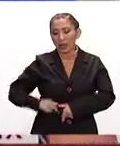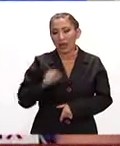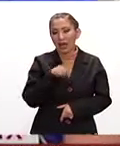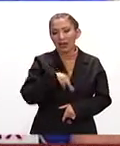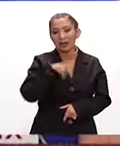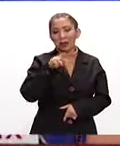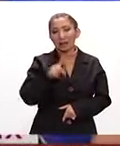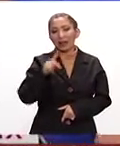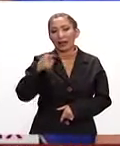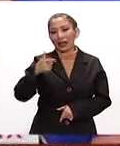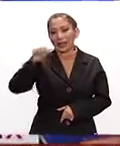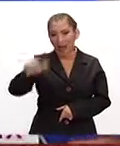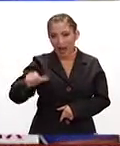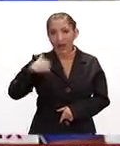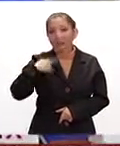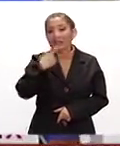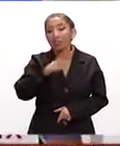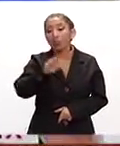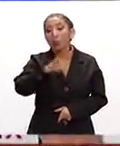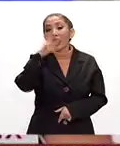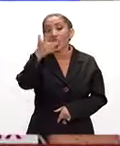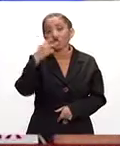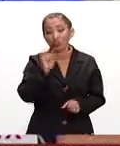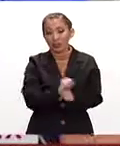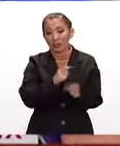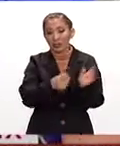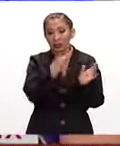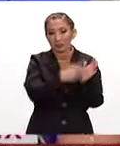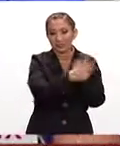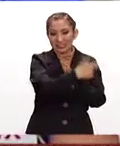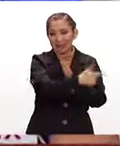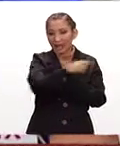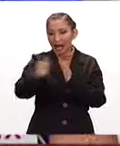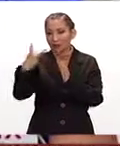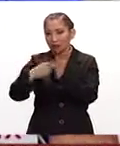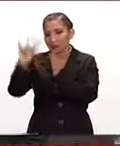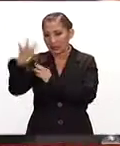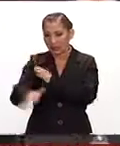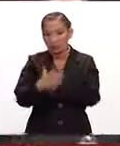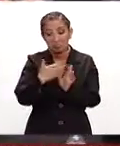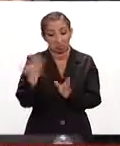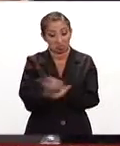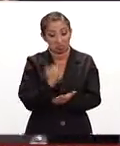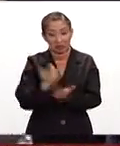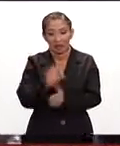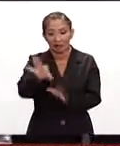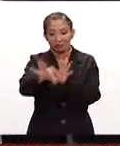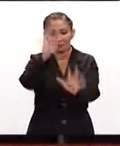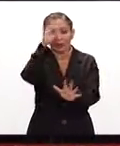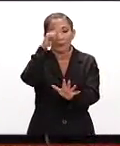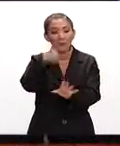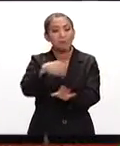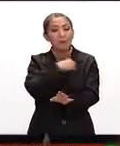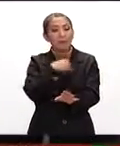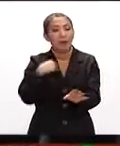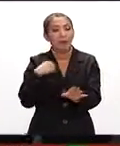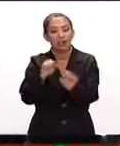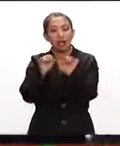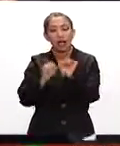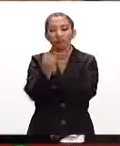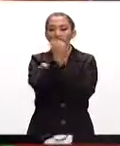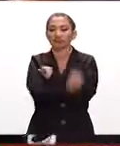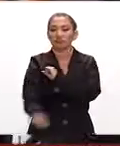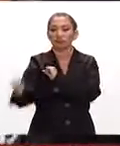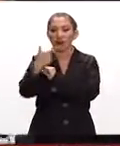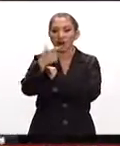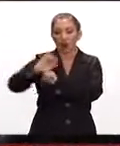LPGA. Para ser exactos, 158 semanas del 2007 al 2010. Bueno, pues fue seleccionada para ser parte del Salón de la